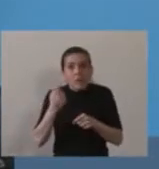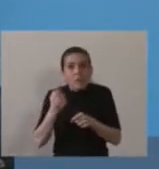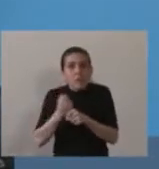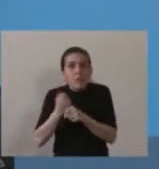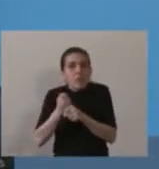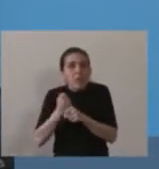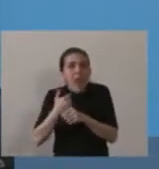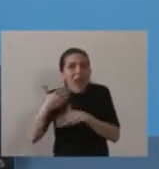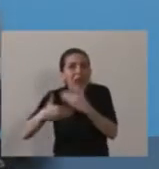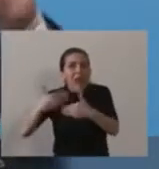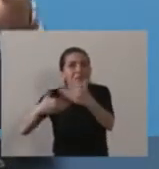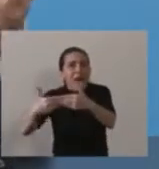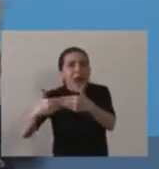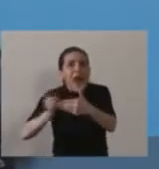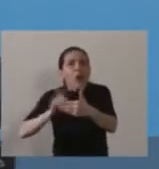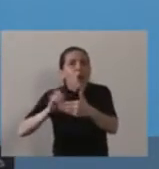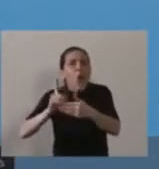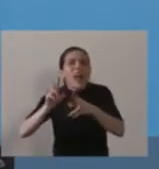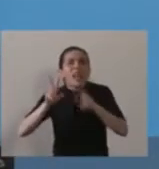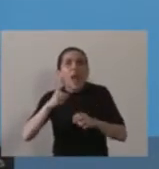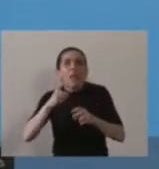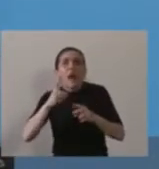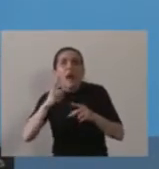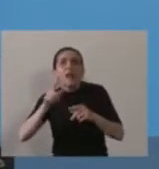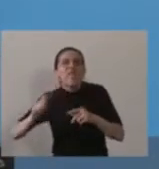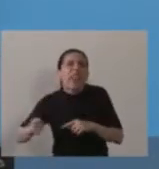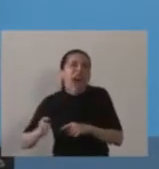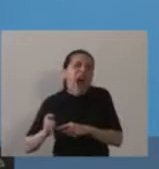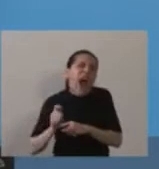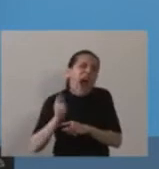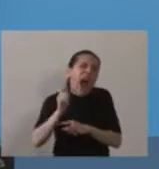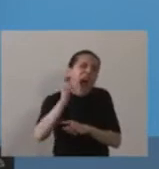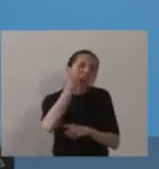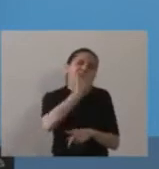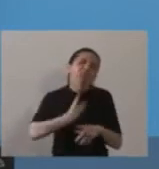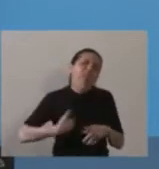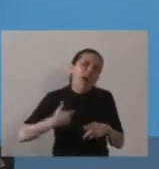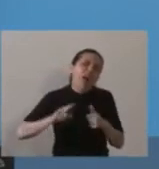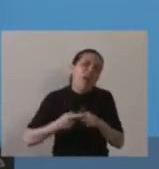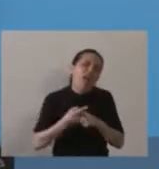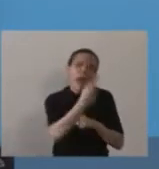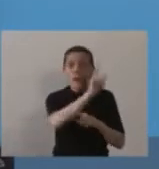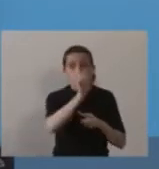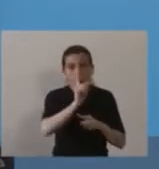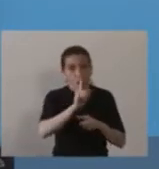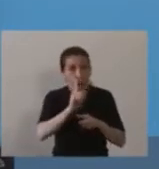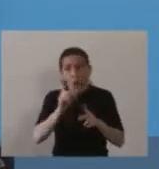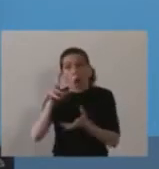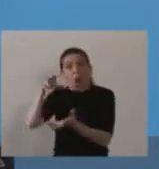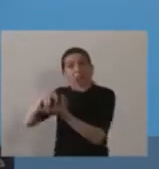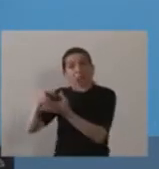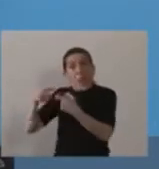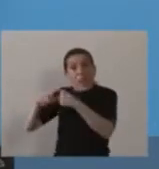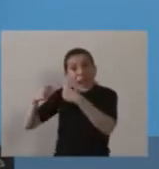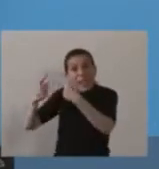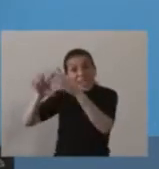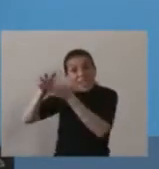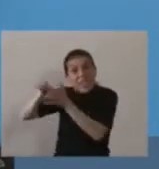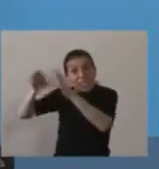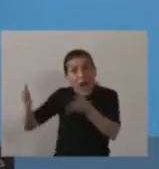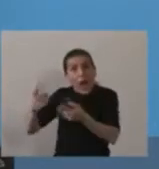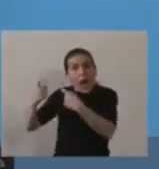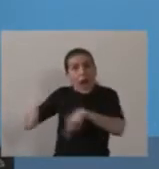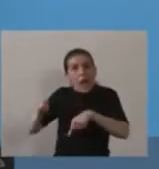características burocráticas de la gestión estatal, sino que tenga las características de una empresa donde se